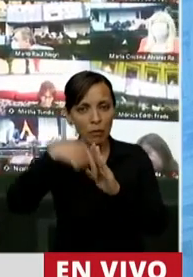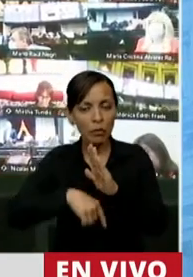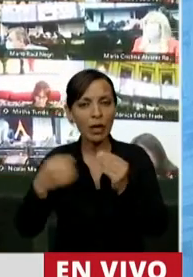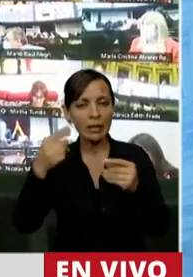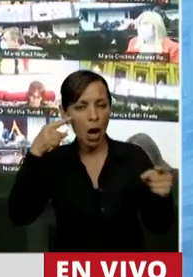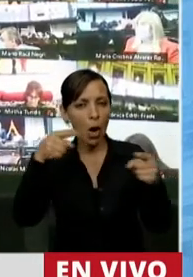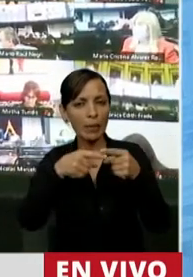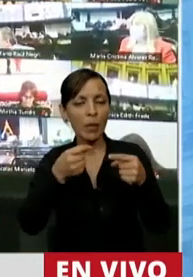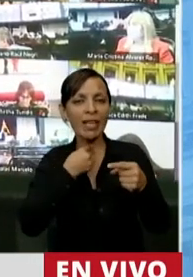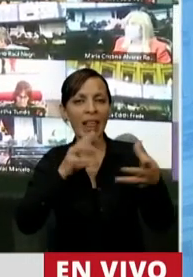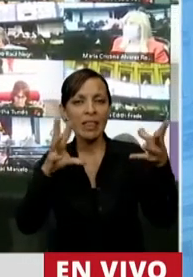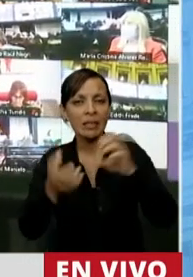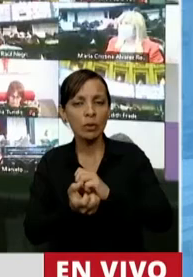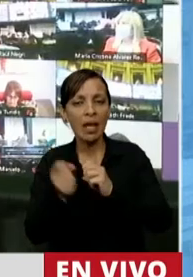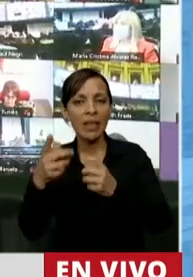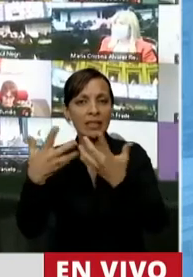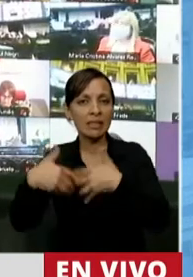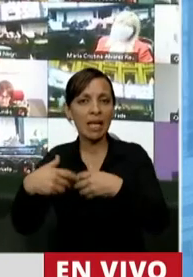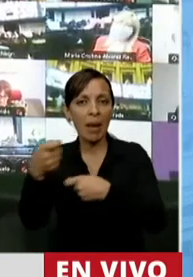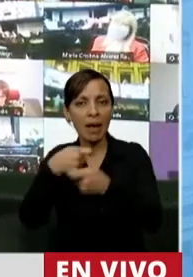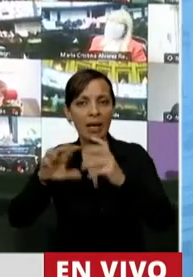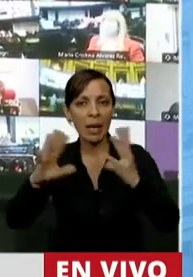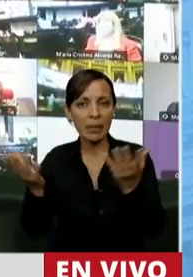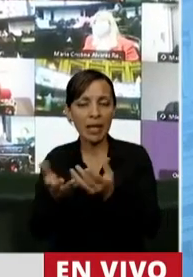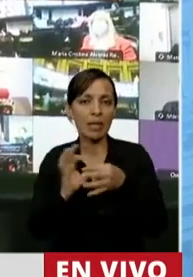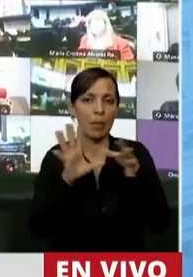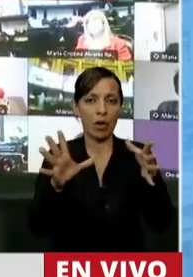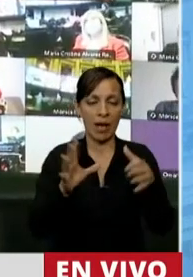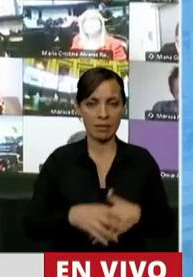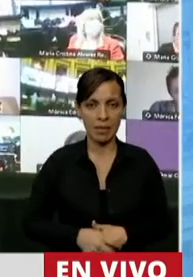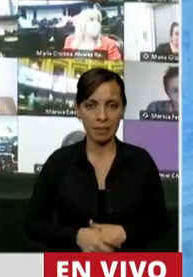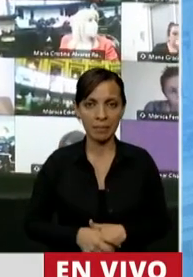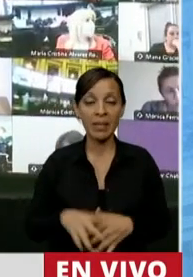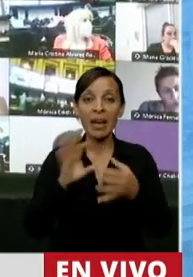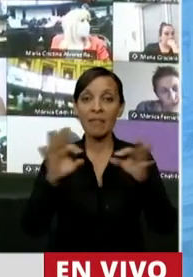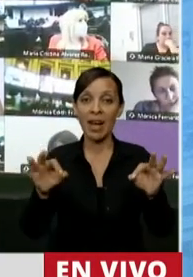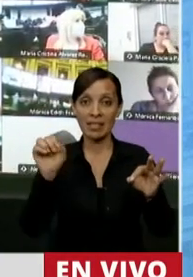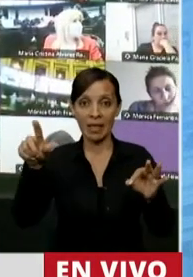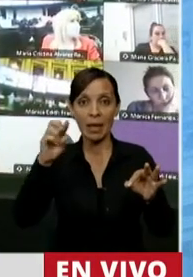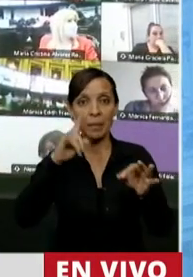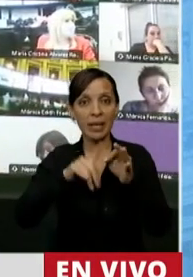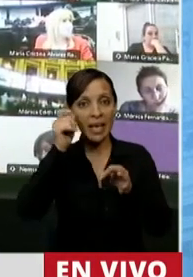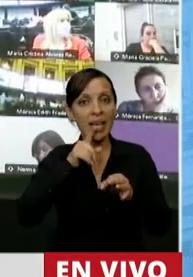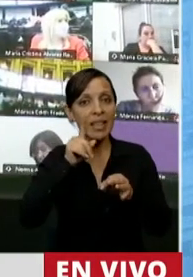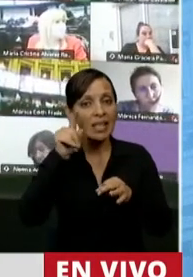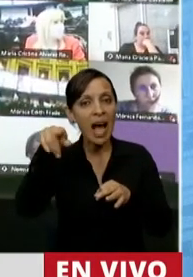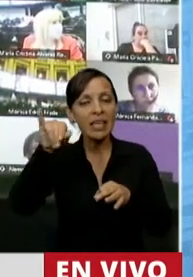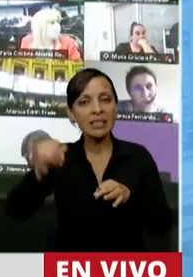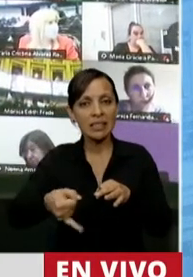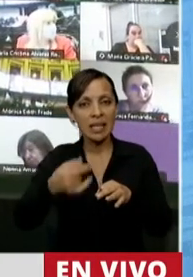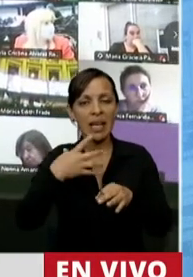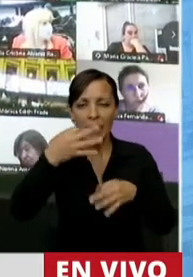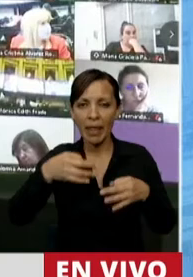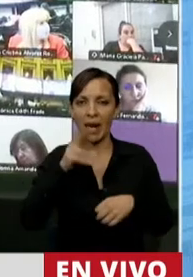destruir lo que nos queda del sistema capitalista y la democracia liberal. En la frase de Piketty está el corazón de todo lo que pasa en este